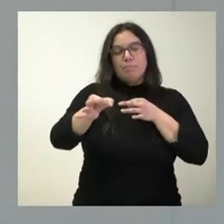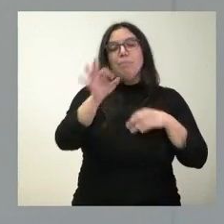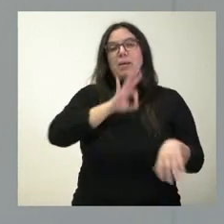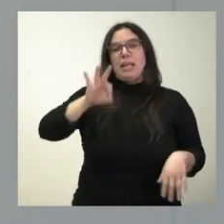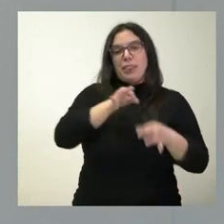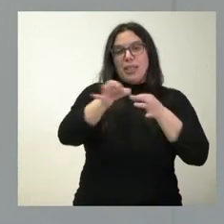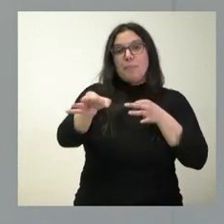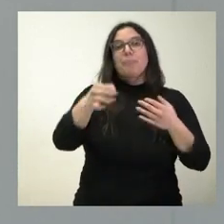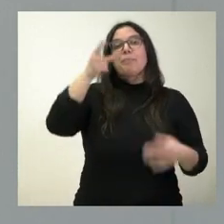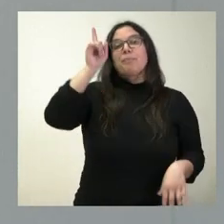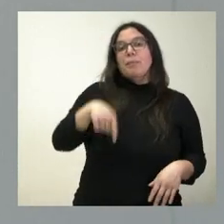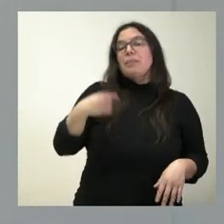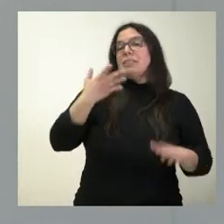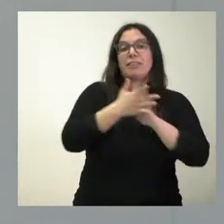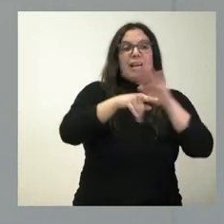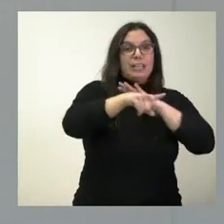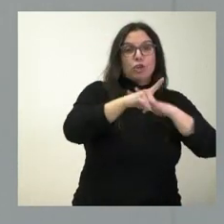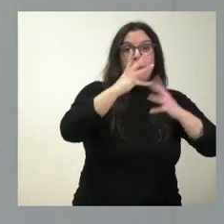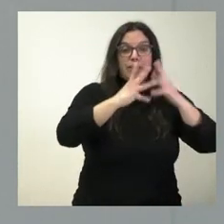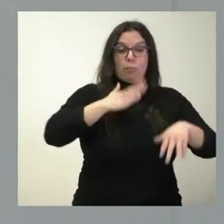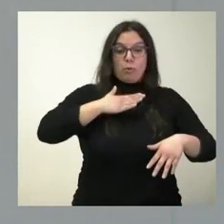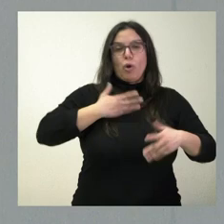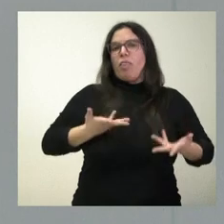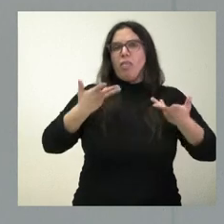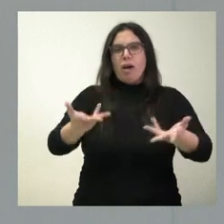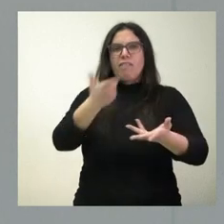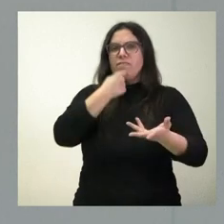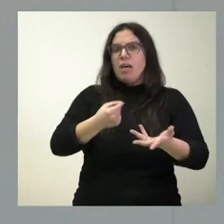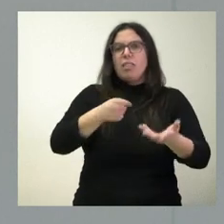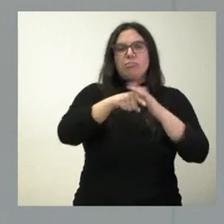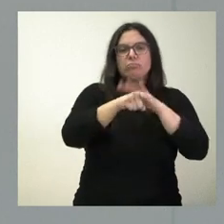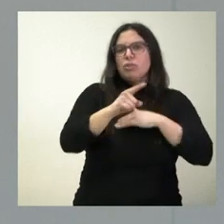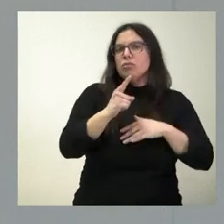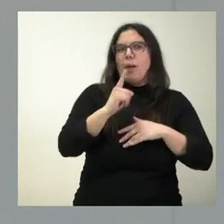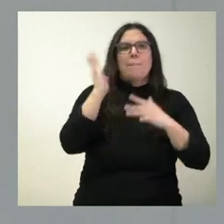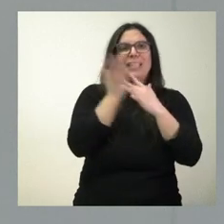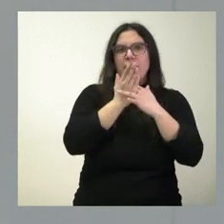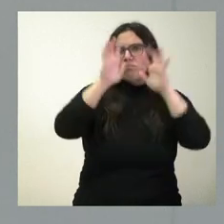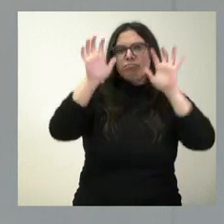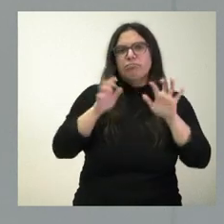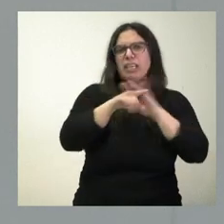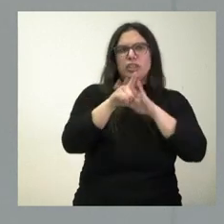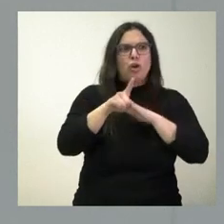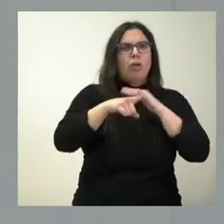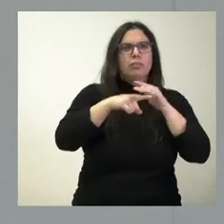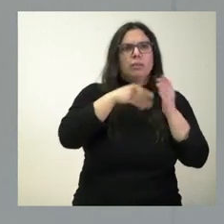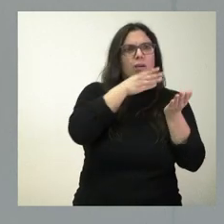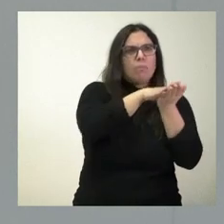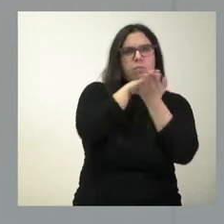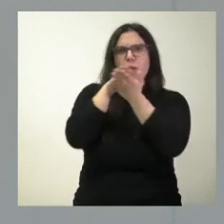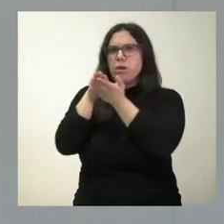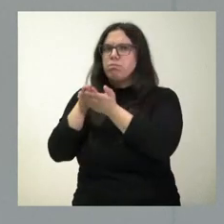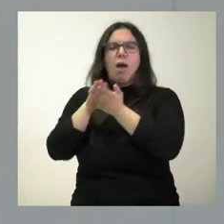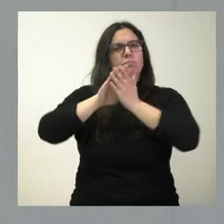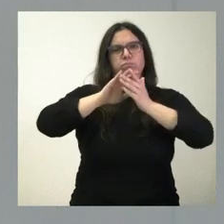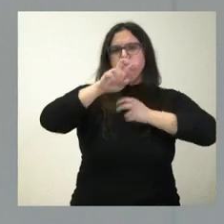Administración para la reconstrucción de esta empresa y estos trámites en concreto van a quedar reducidos a la mitad, lo que nos va a permitir que todo el proceso de